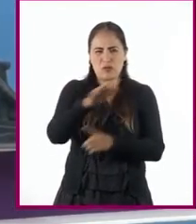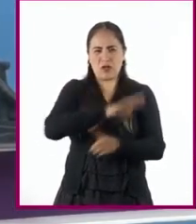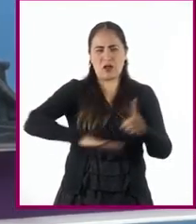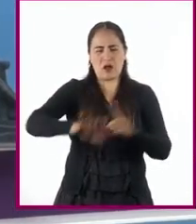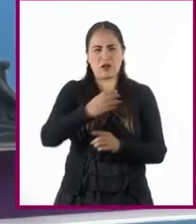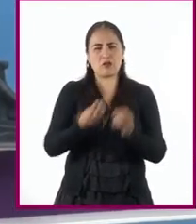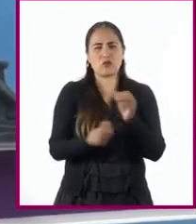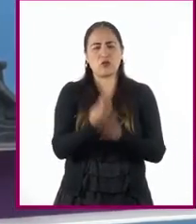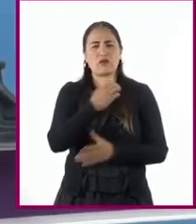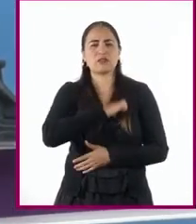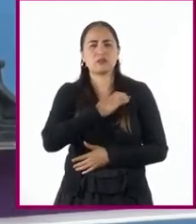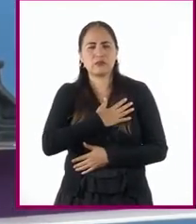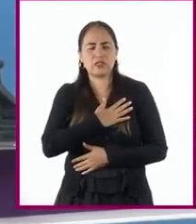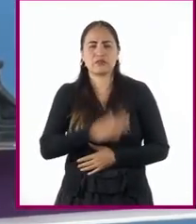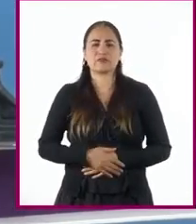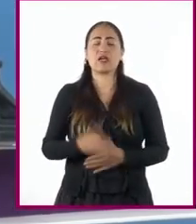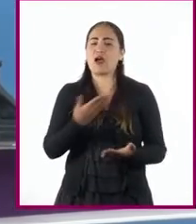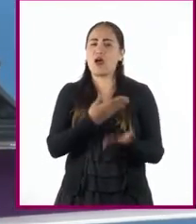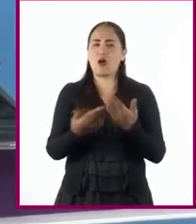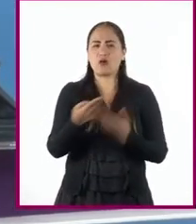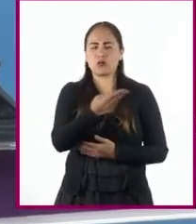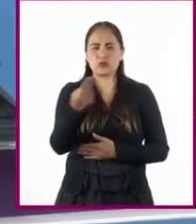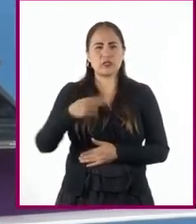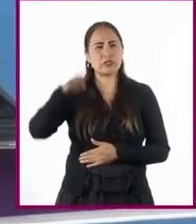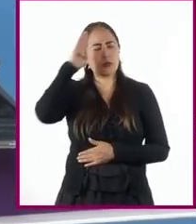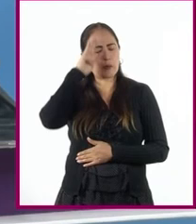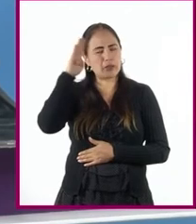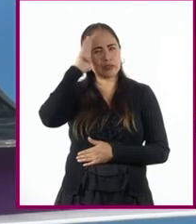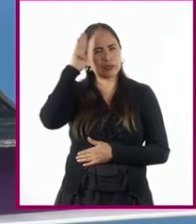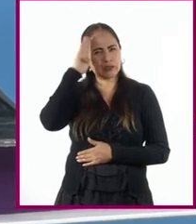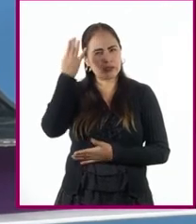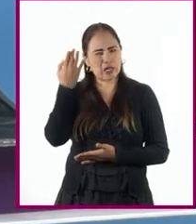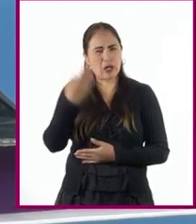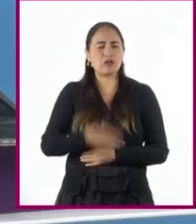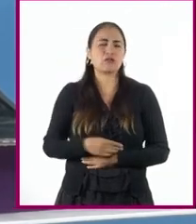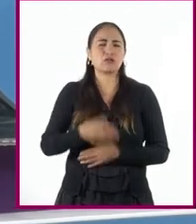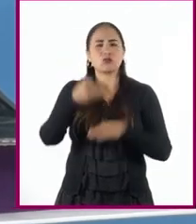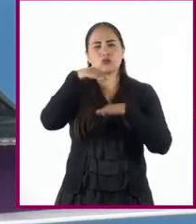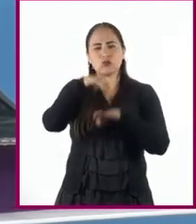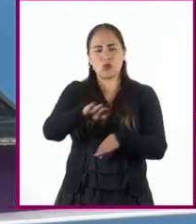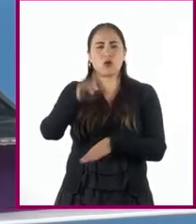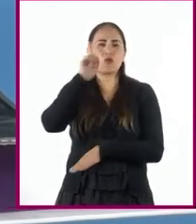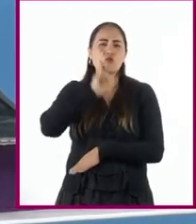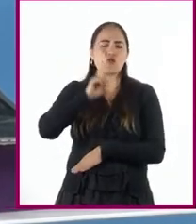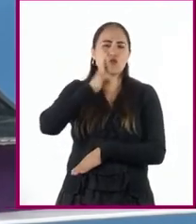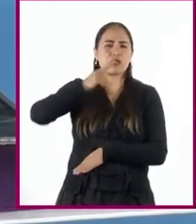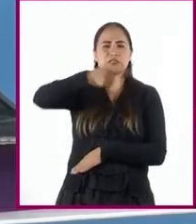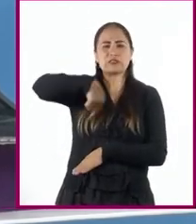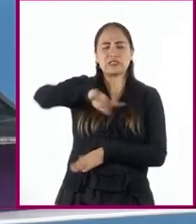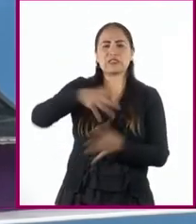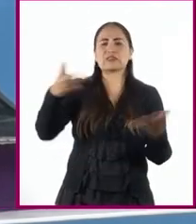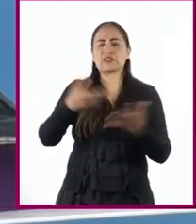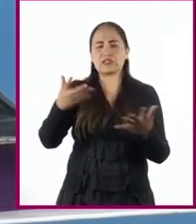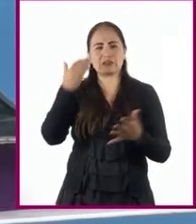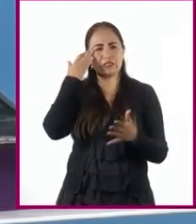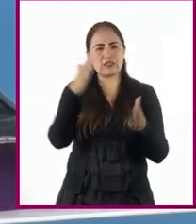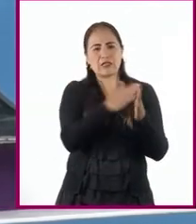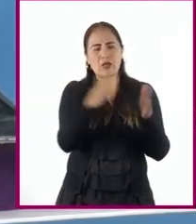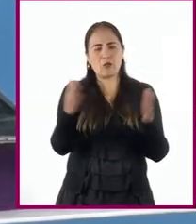Ahora, los invitamos a reflexionar en torno al papel de las mujeres en la sociedad novohispana.